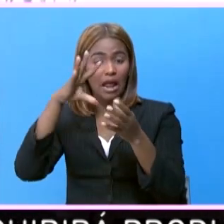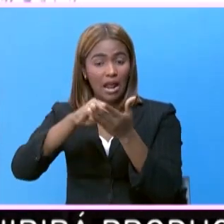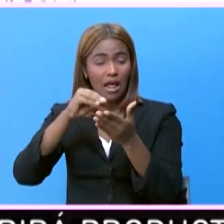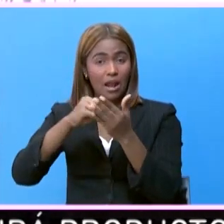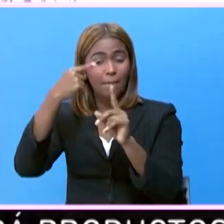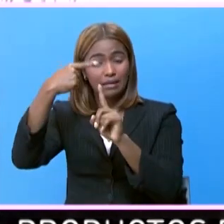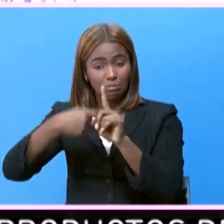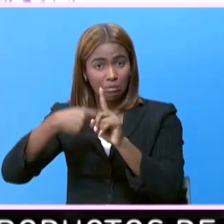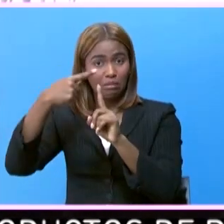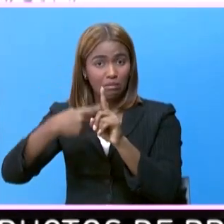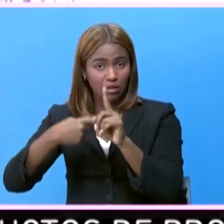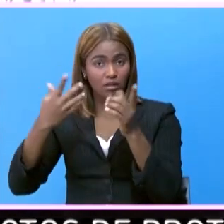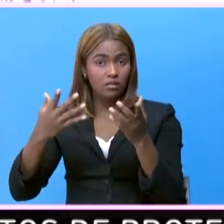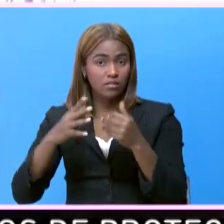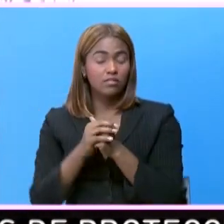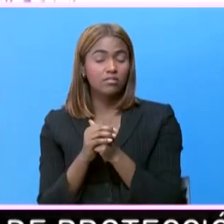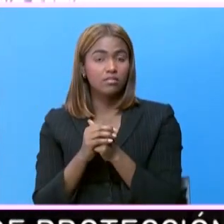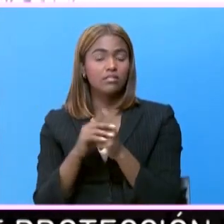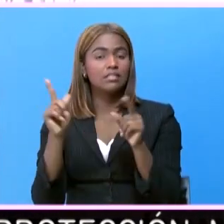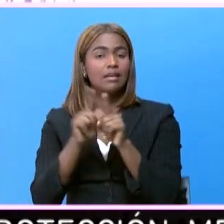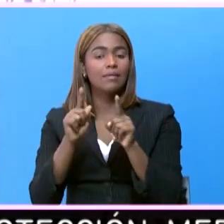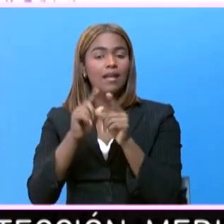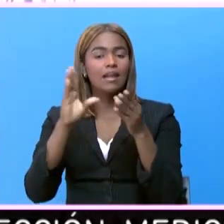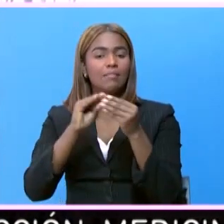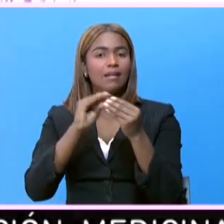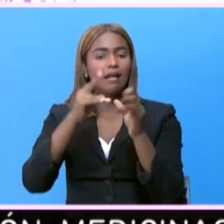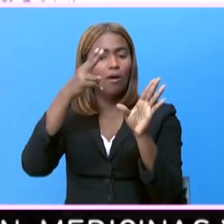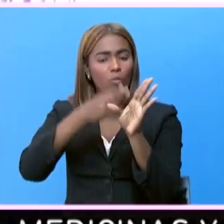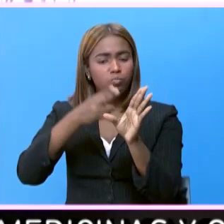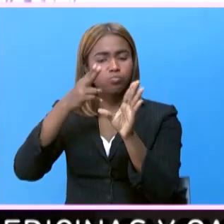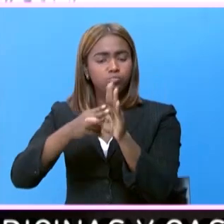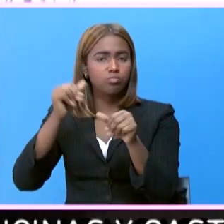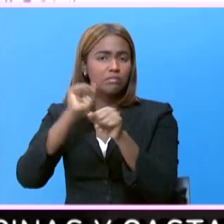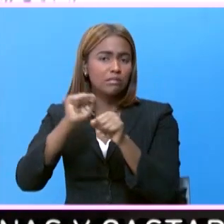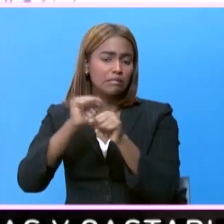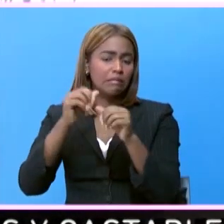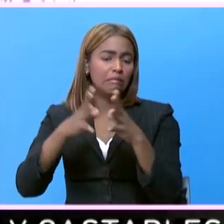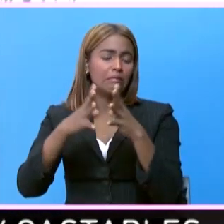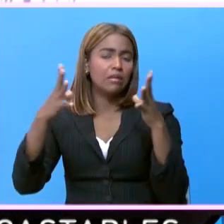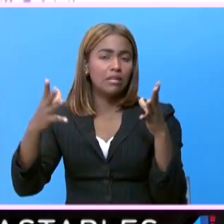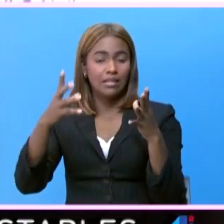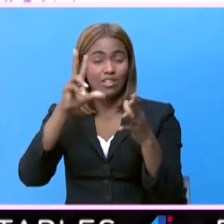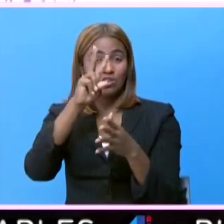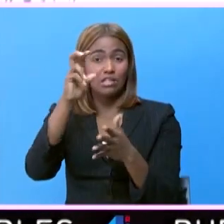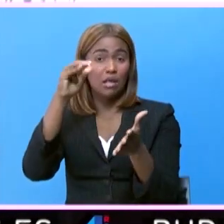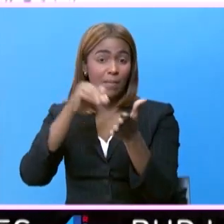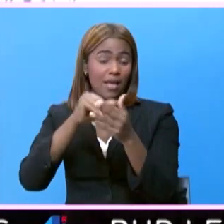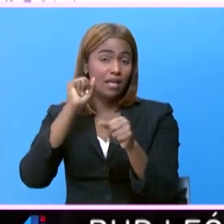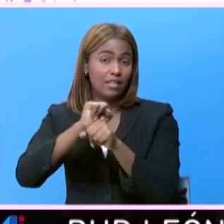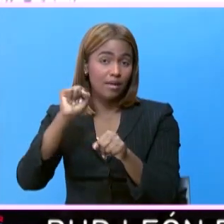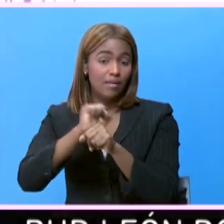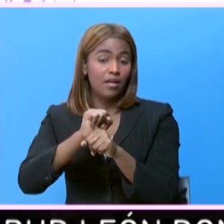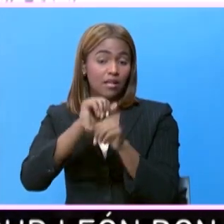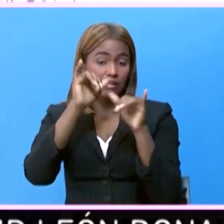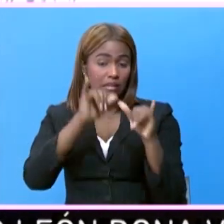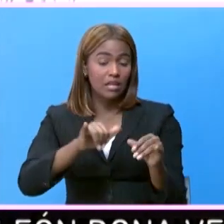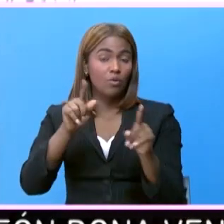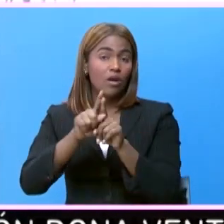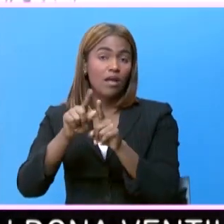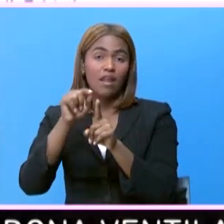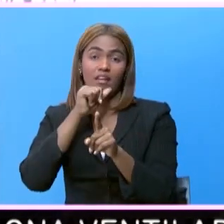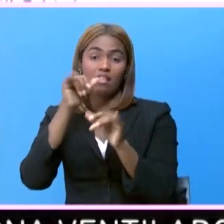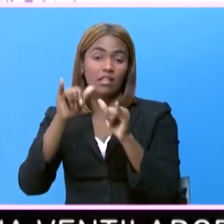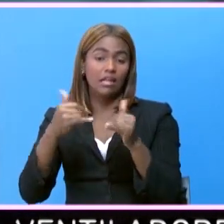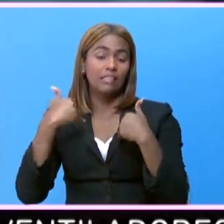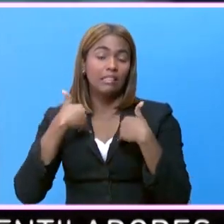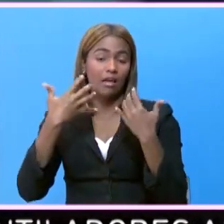hablar de empleos, señores, de decenas, se habla de 800.000 empleos directos e indirectos que